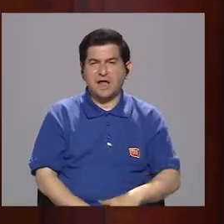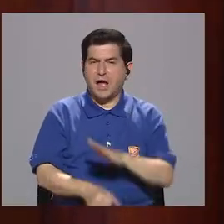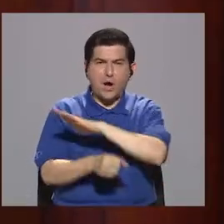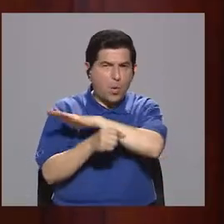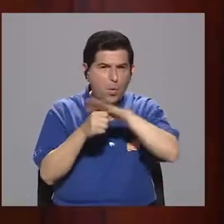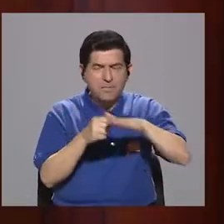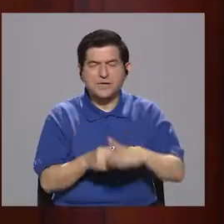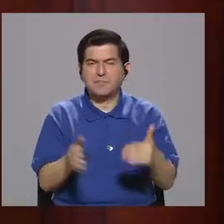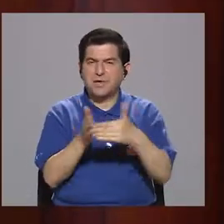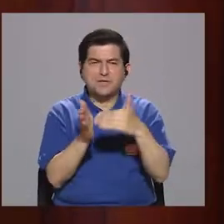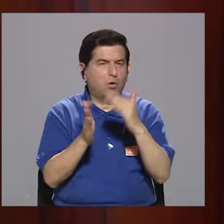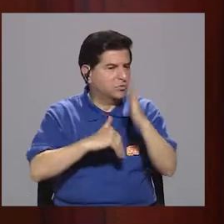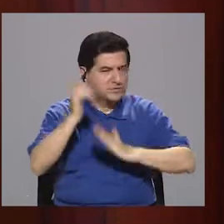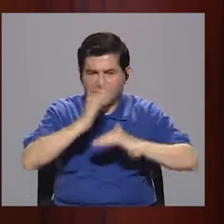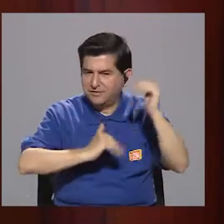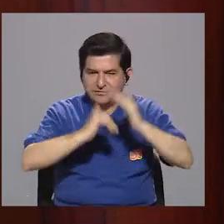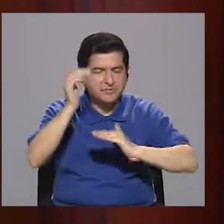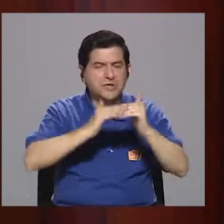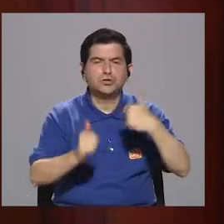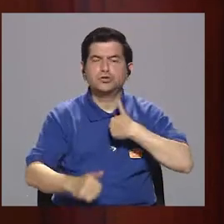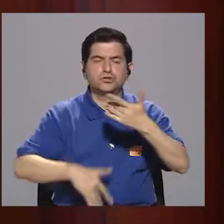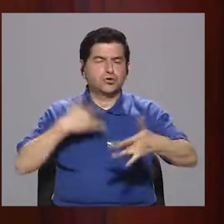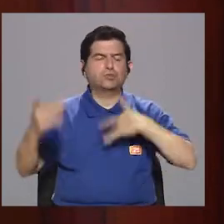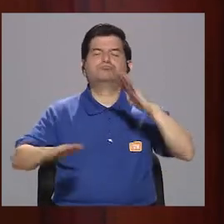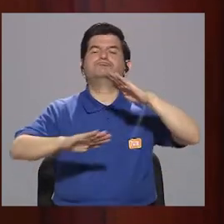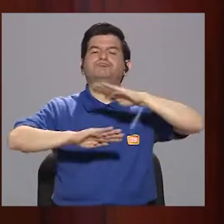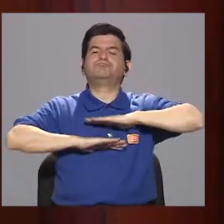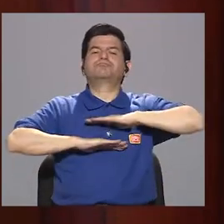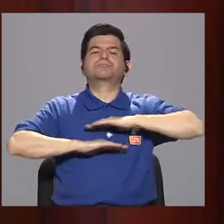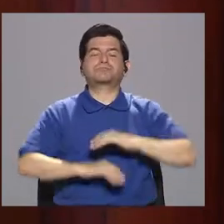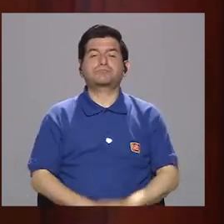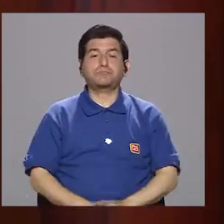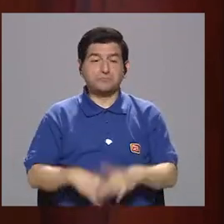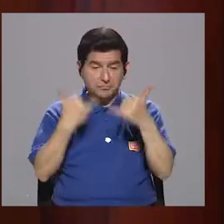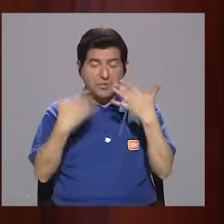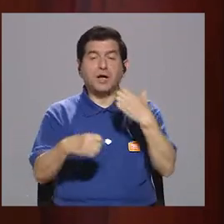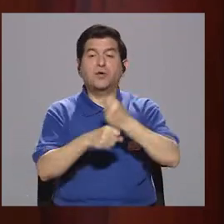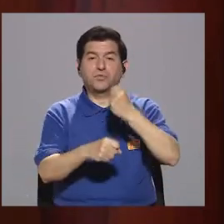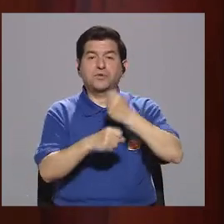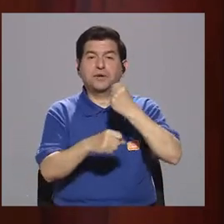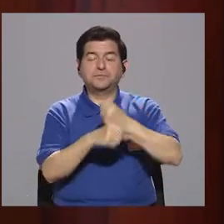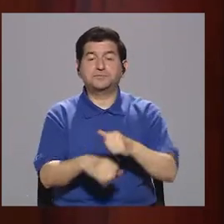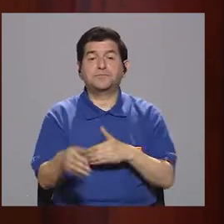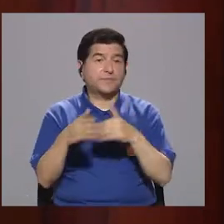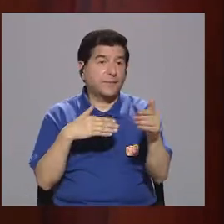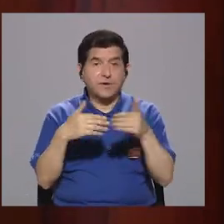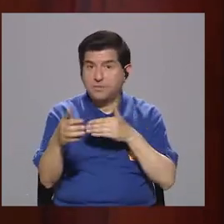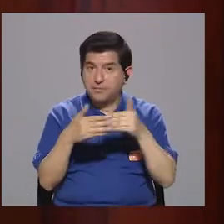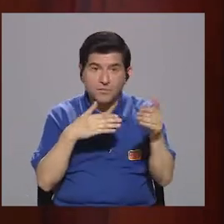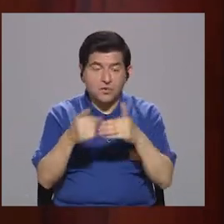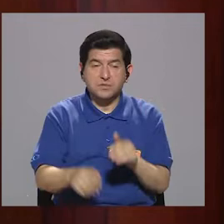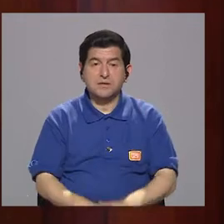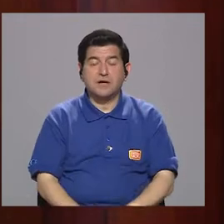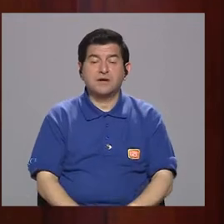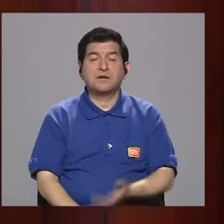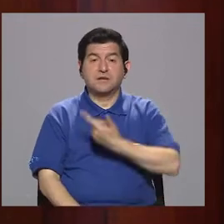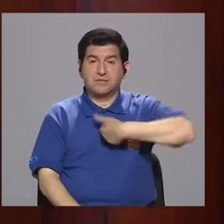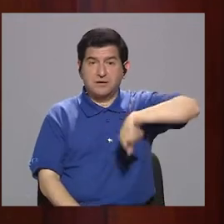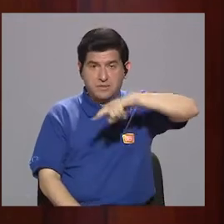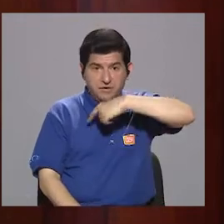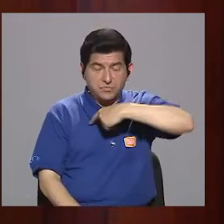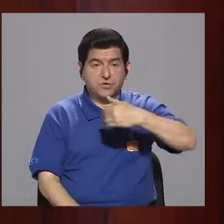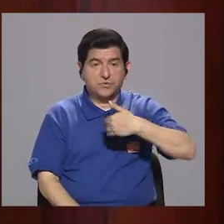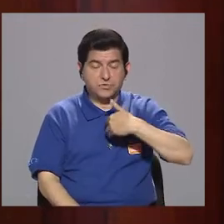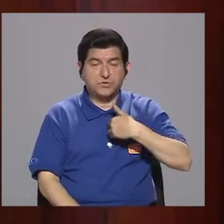sido completamente reconstruidos. Yo me siento muy satisfecho de lo que hemos venido haciendo, a pesar de que todavía tenemos